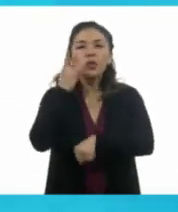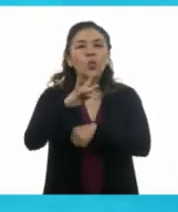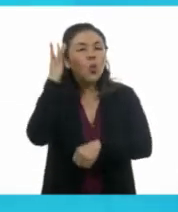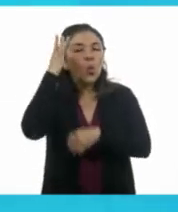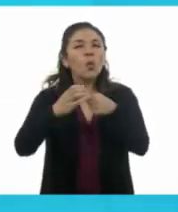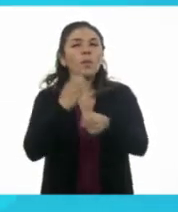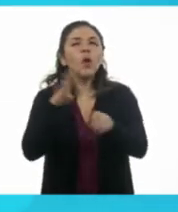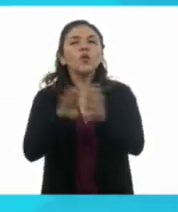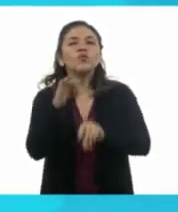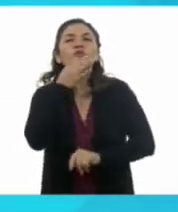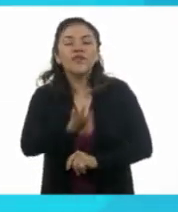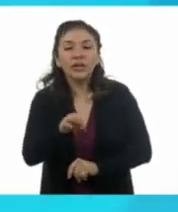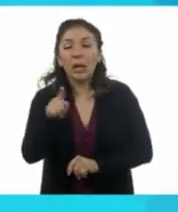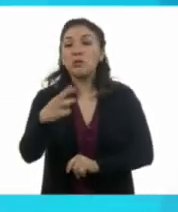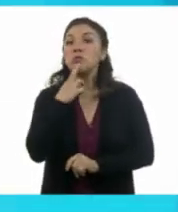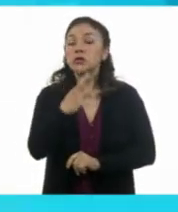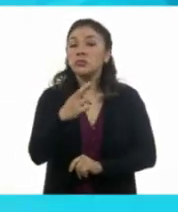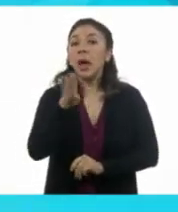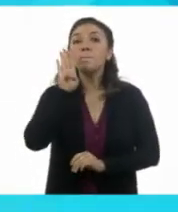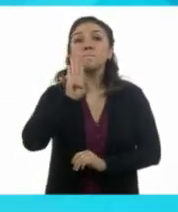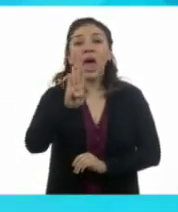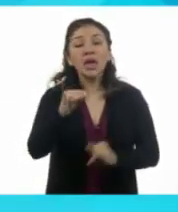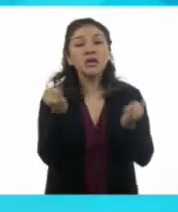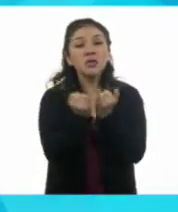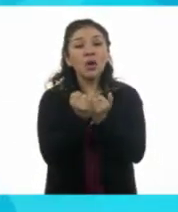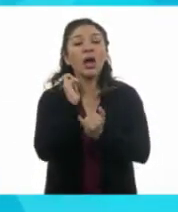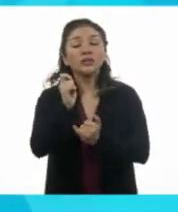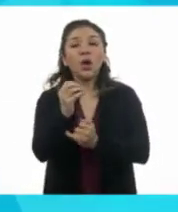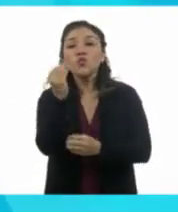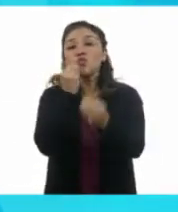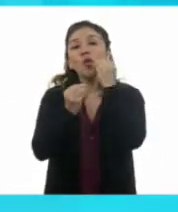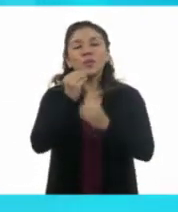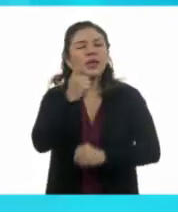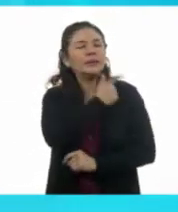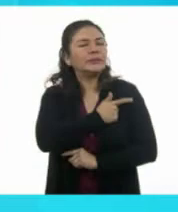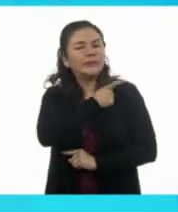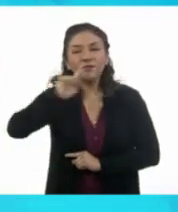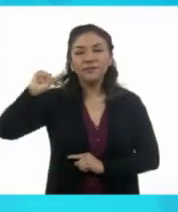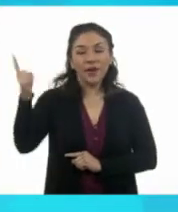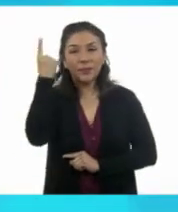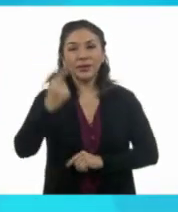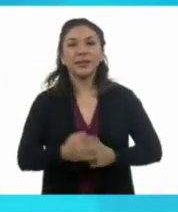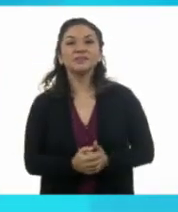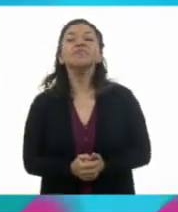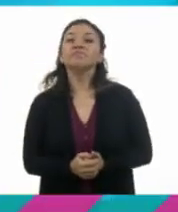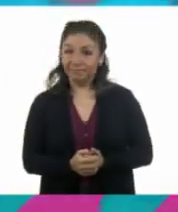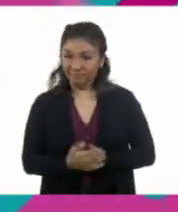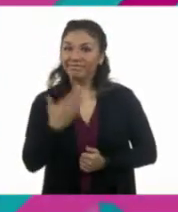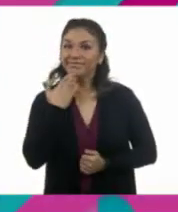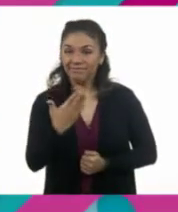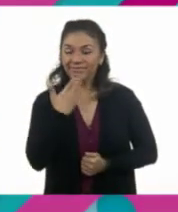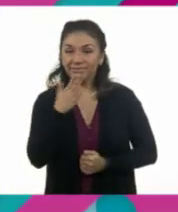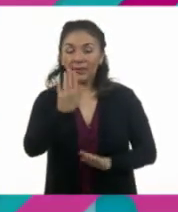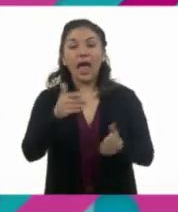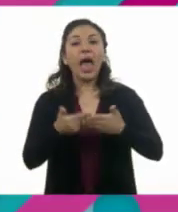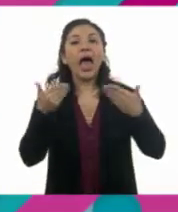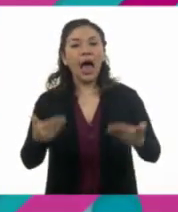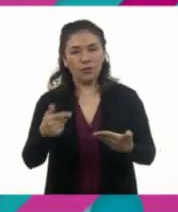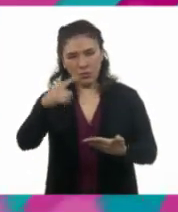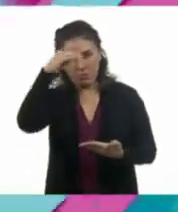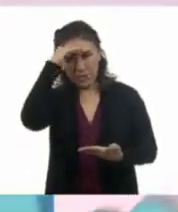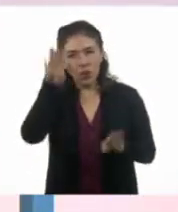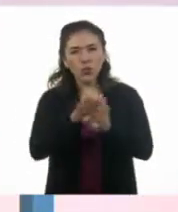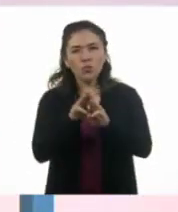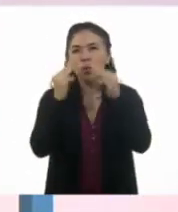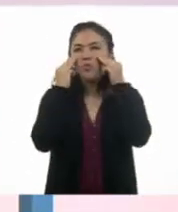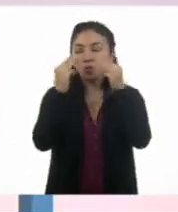De igual forma, respondió con el inciso B, mi comida favorita. Muy bien, Eric. Ahora, ¿qué te parece si